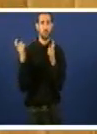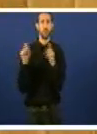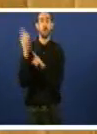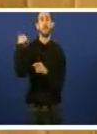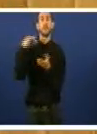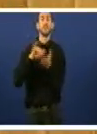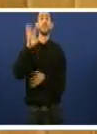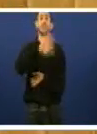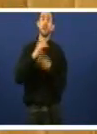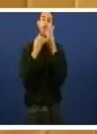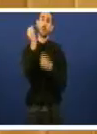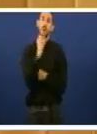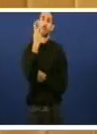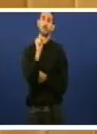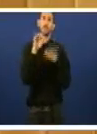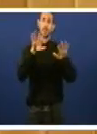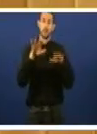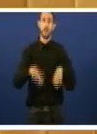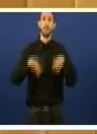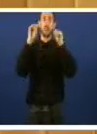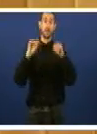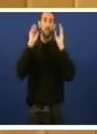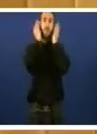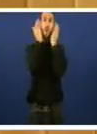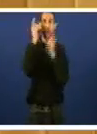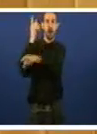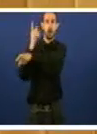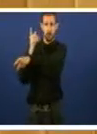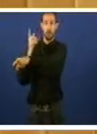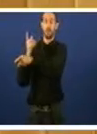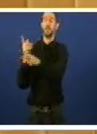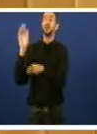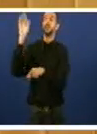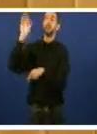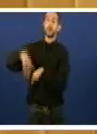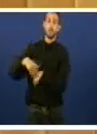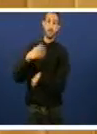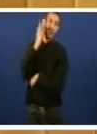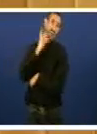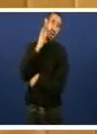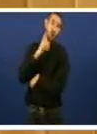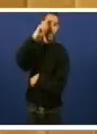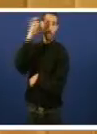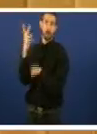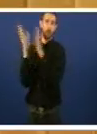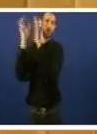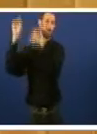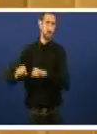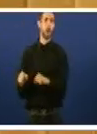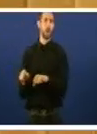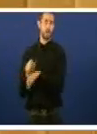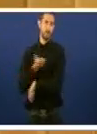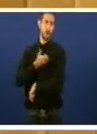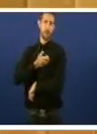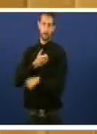2010. Lugar, Palacio da Moncloa, Mariano Rajoy, Rodríguez Zapatero. Acordan modificar a Lorca. E